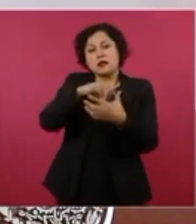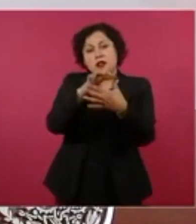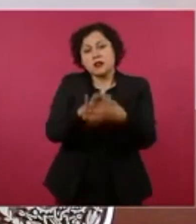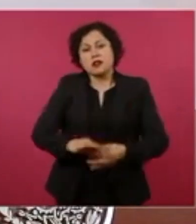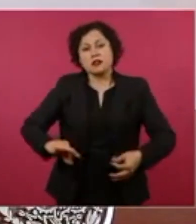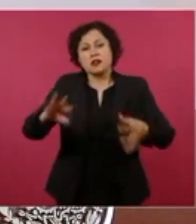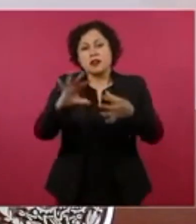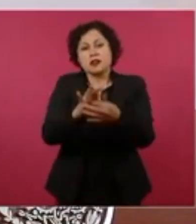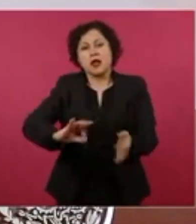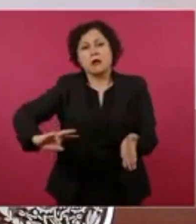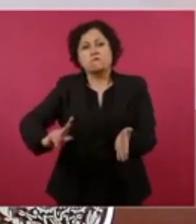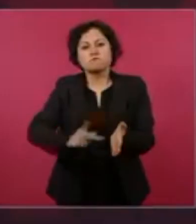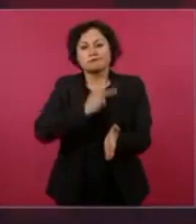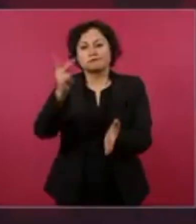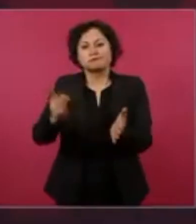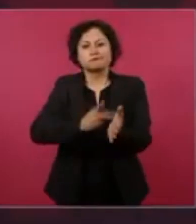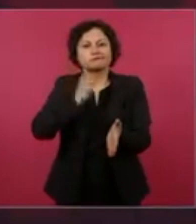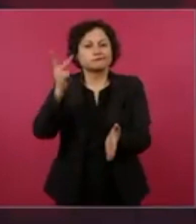Noticias TVT.